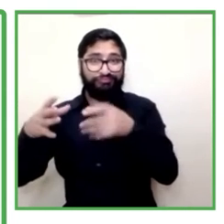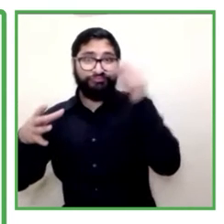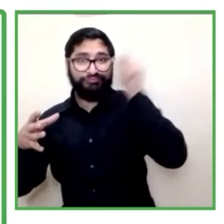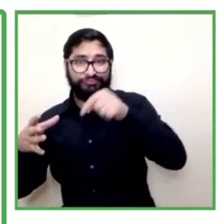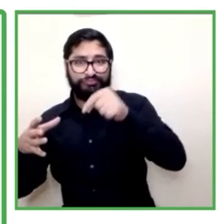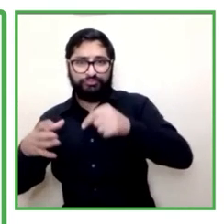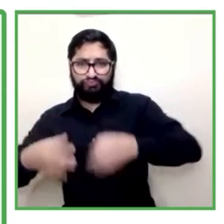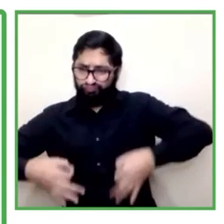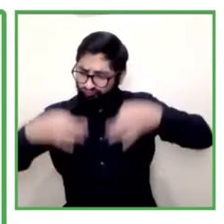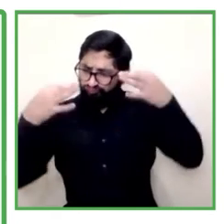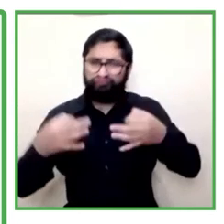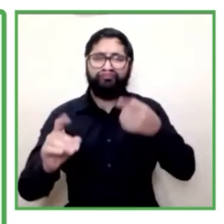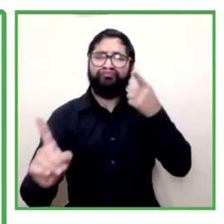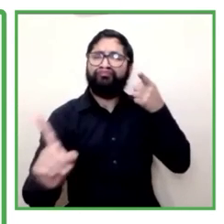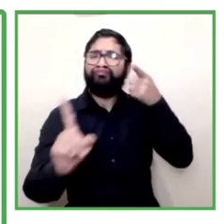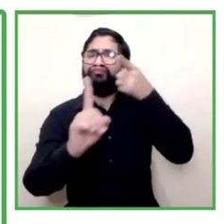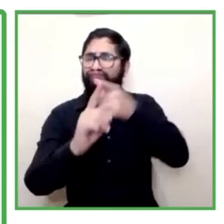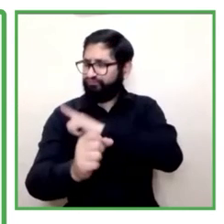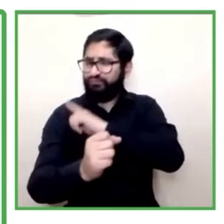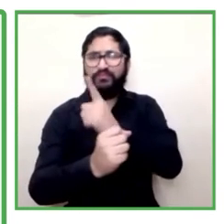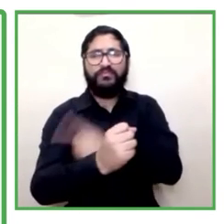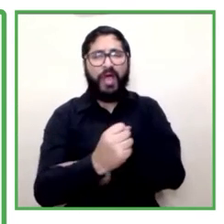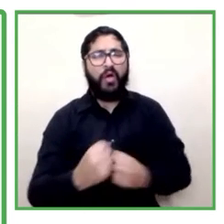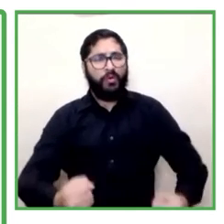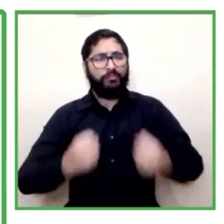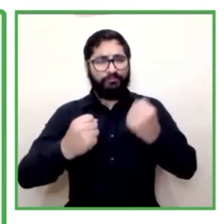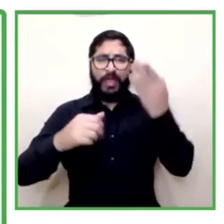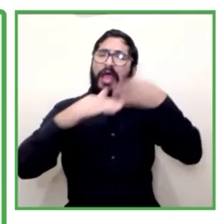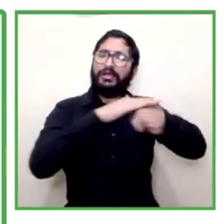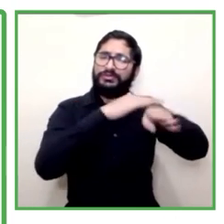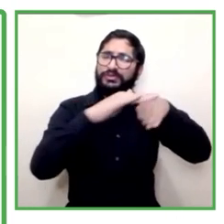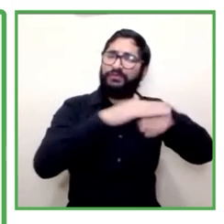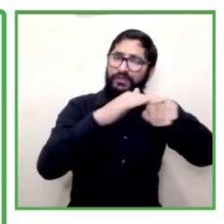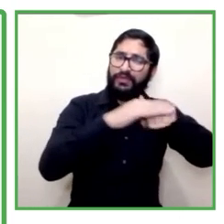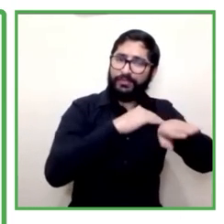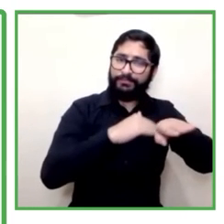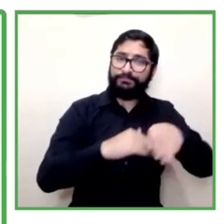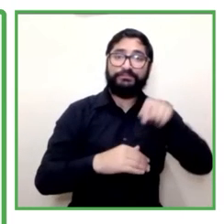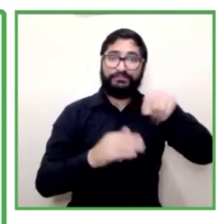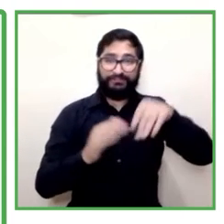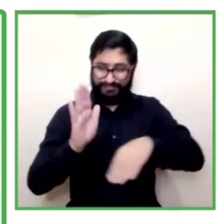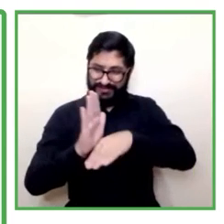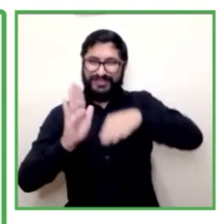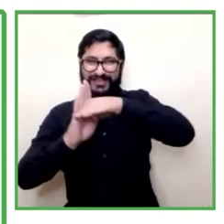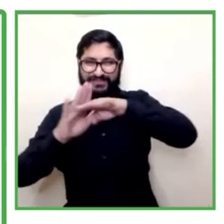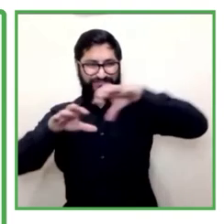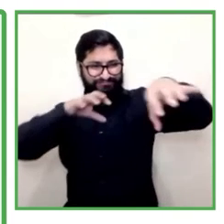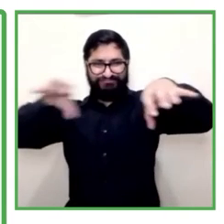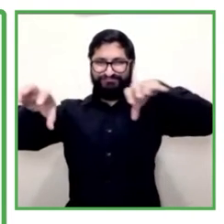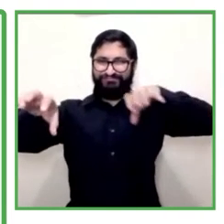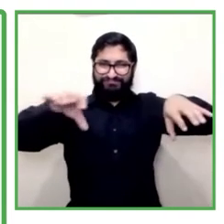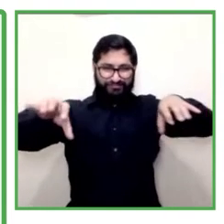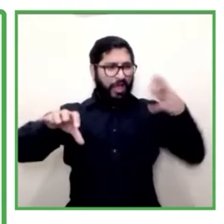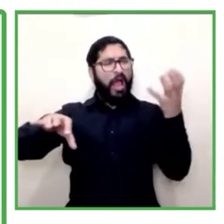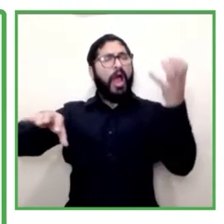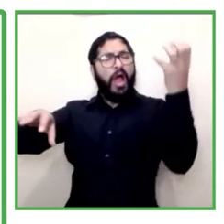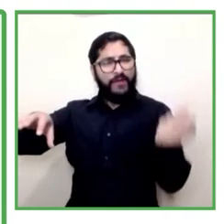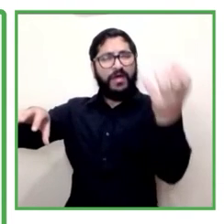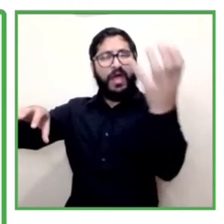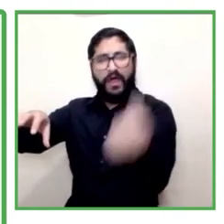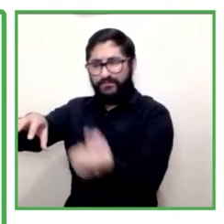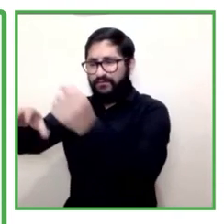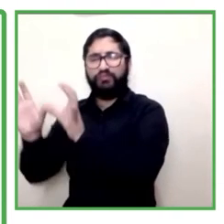a nivel regional y a nivel de la dirección existan equipos que promuevan esa